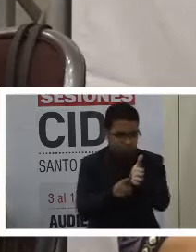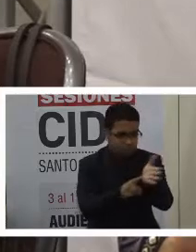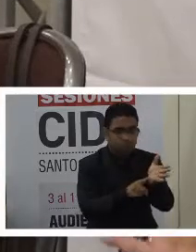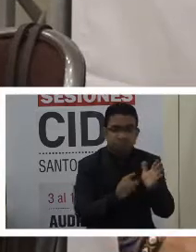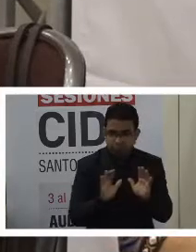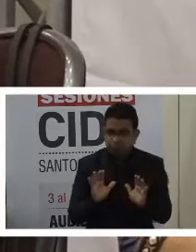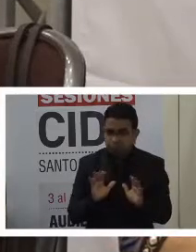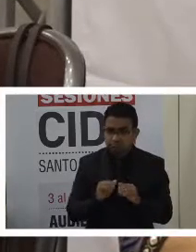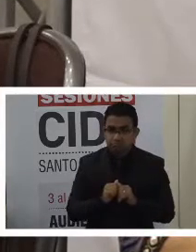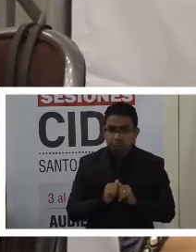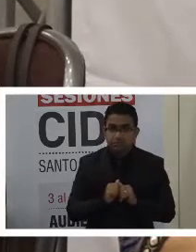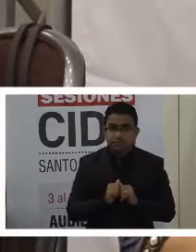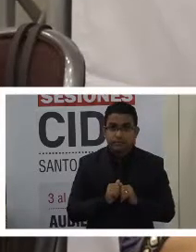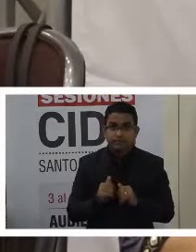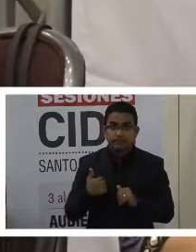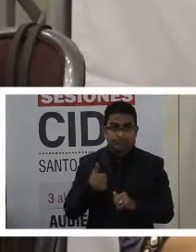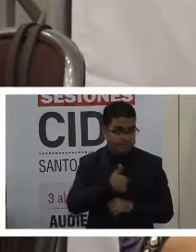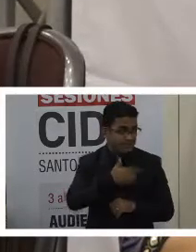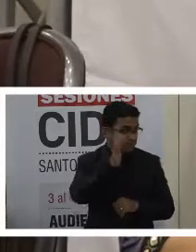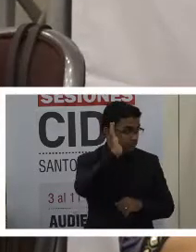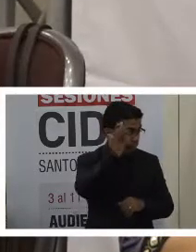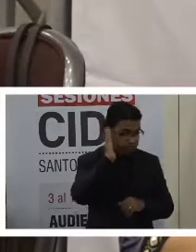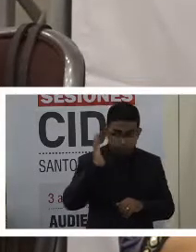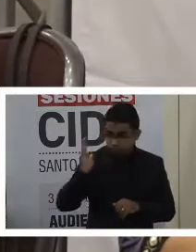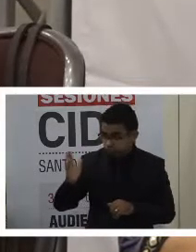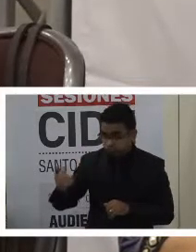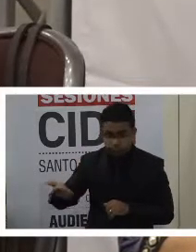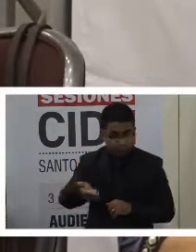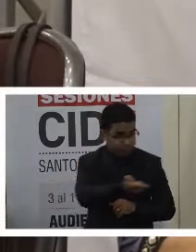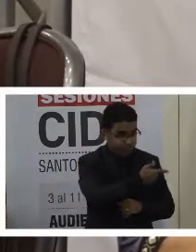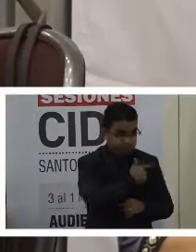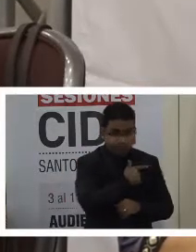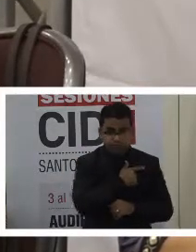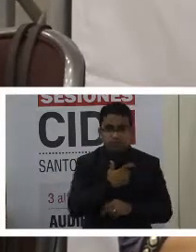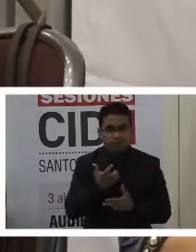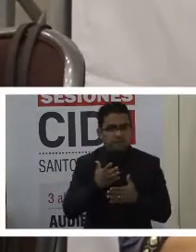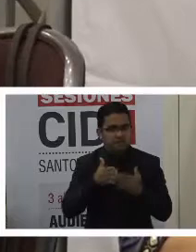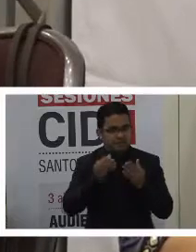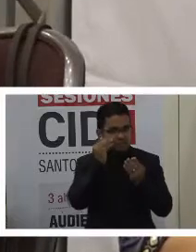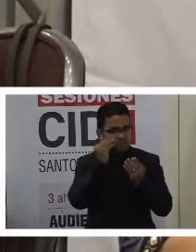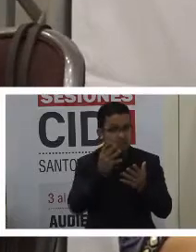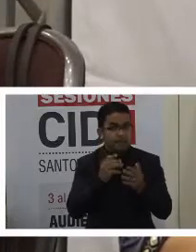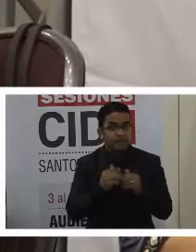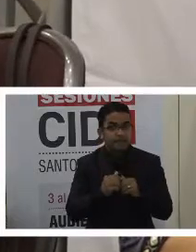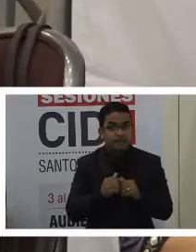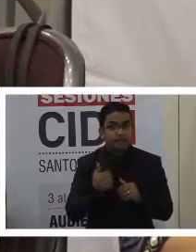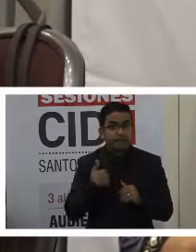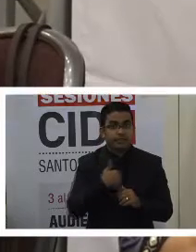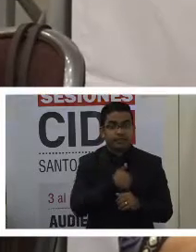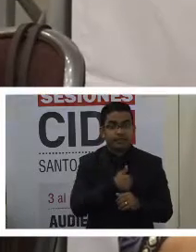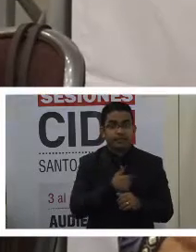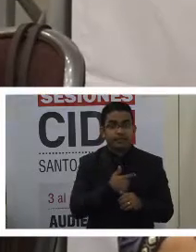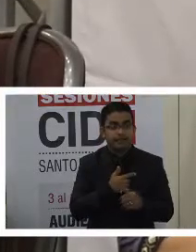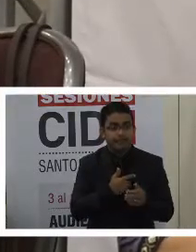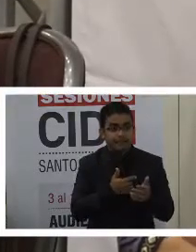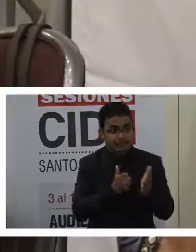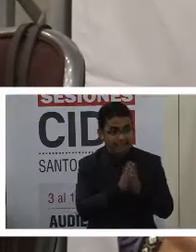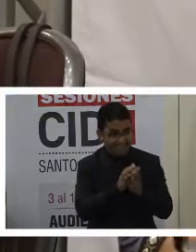nuestra participación señalando que lo que nos plantean hoy